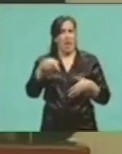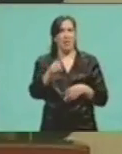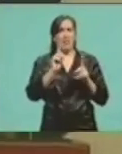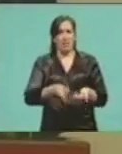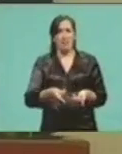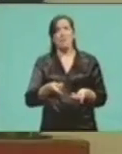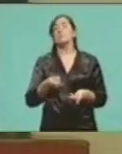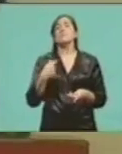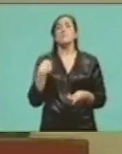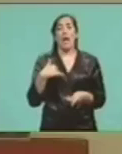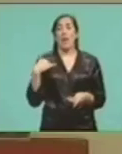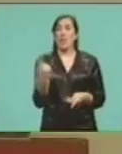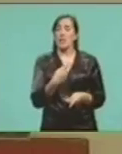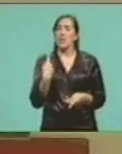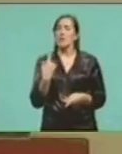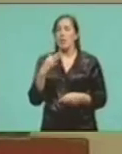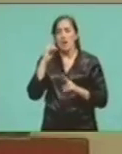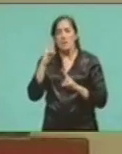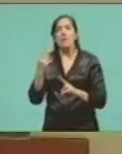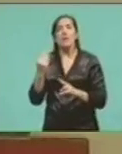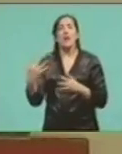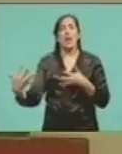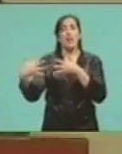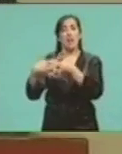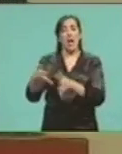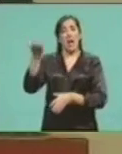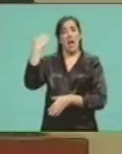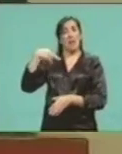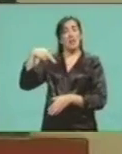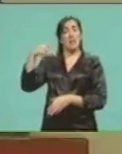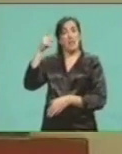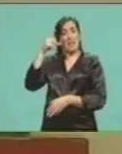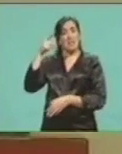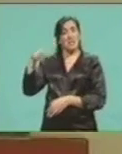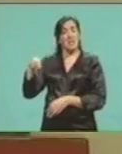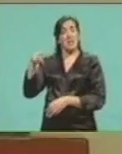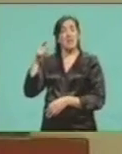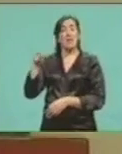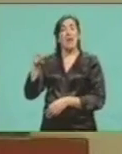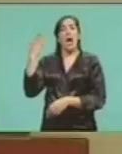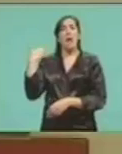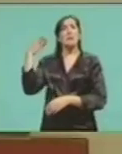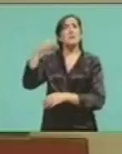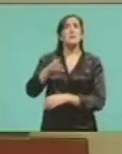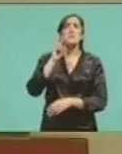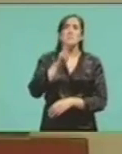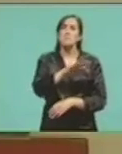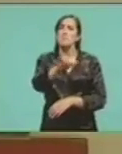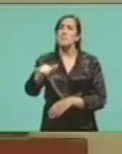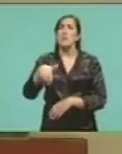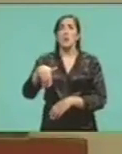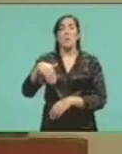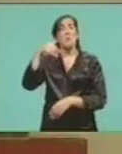profundizar esta integración. Cuando Néstor llegó, el Mercosur era casi una pieza de museo, algunos lo habían